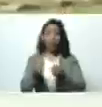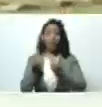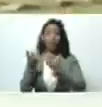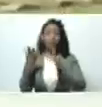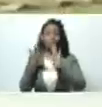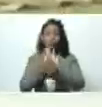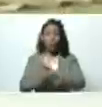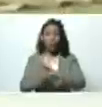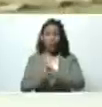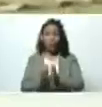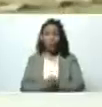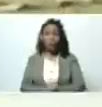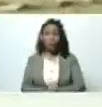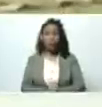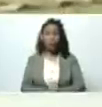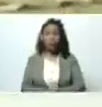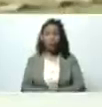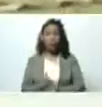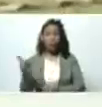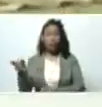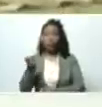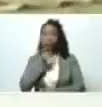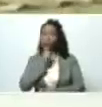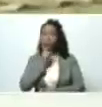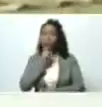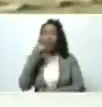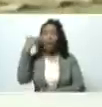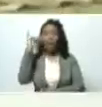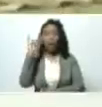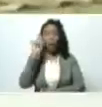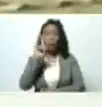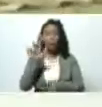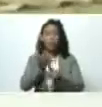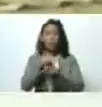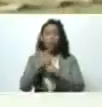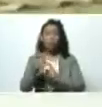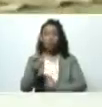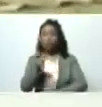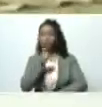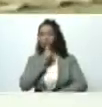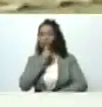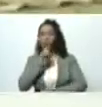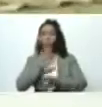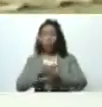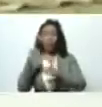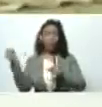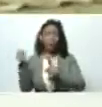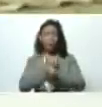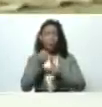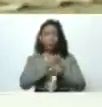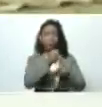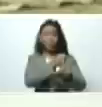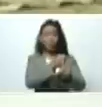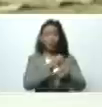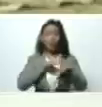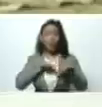era dificilísima teníamos una situación difícil por la agresión imperialista